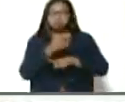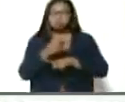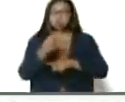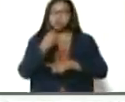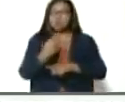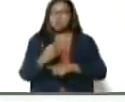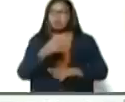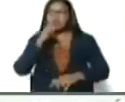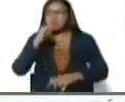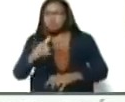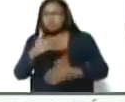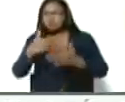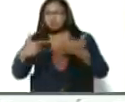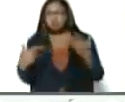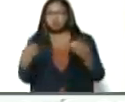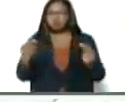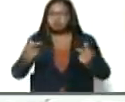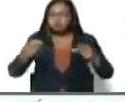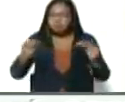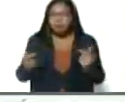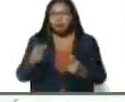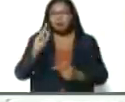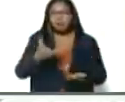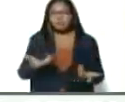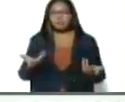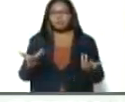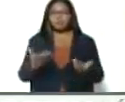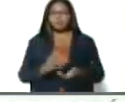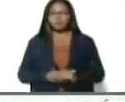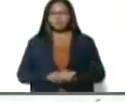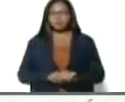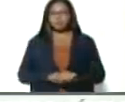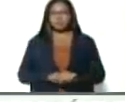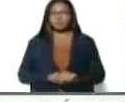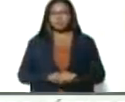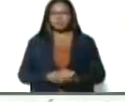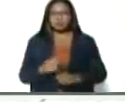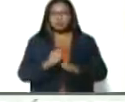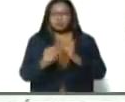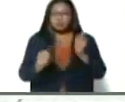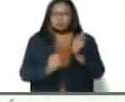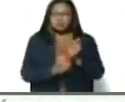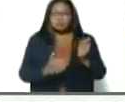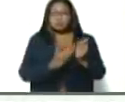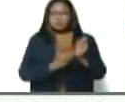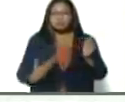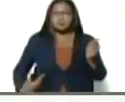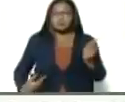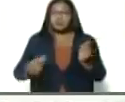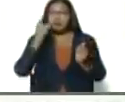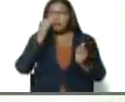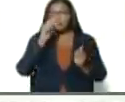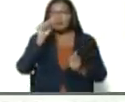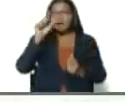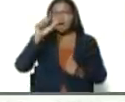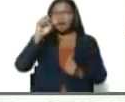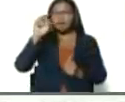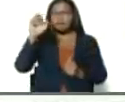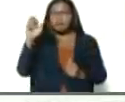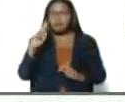Señalamientos, denuncias, alertas. Y el vicepresidente Alfred Nazaret junto a sus ministros